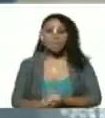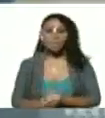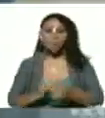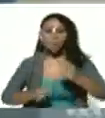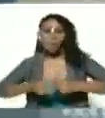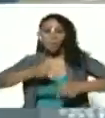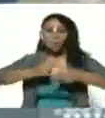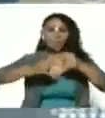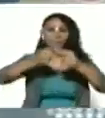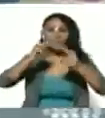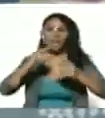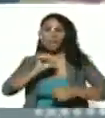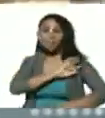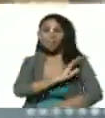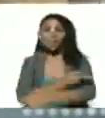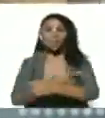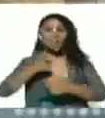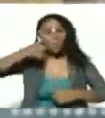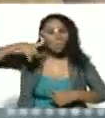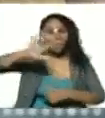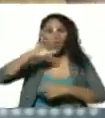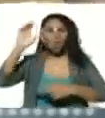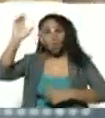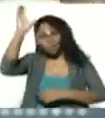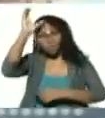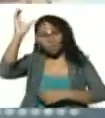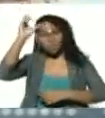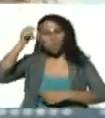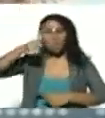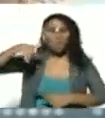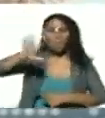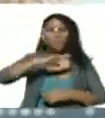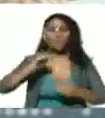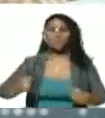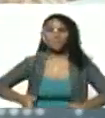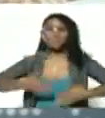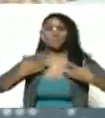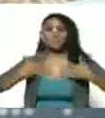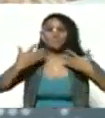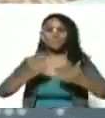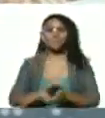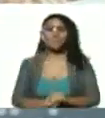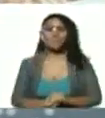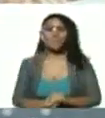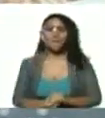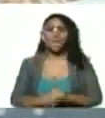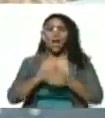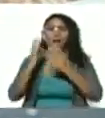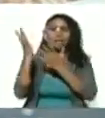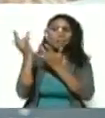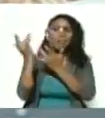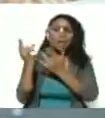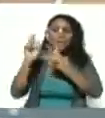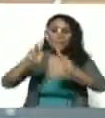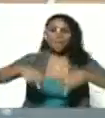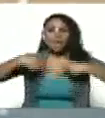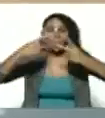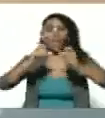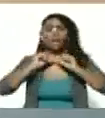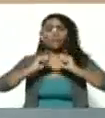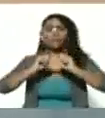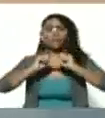construirla desde el poder del pueblo desde la conciencia del pueblo desde su motivación desde su esperanza renovada de manera